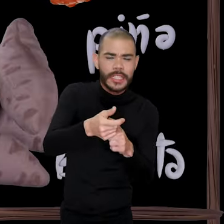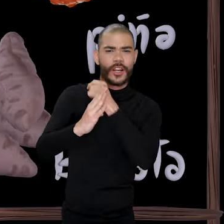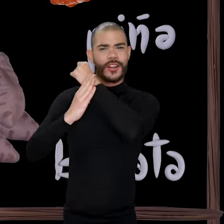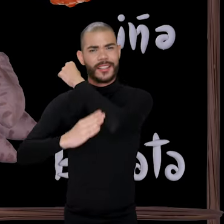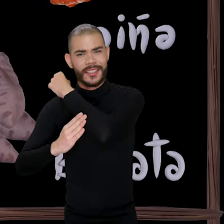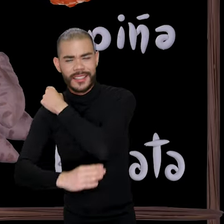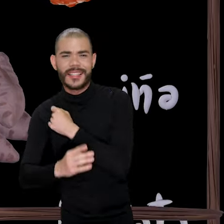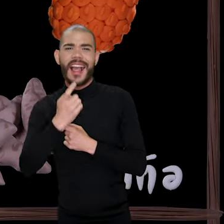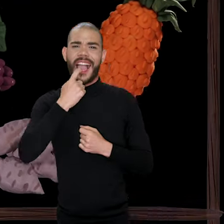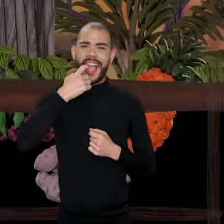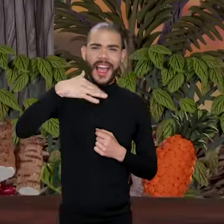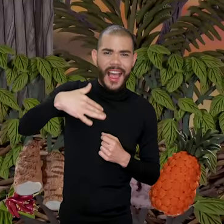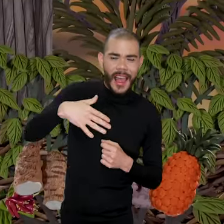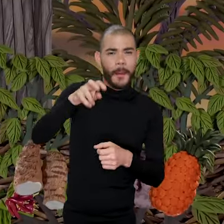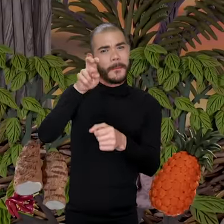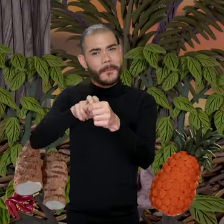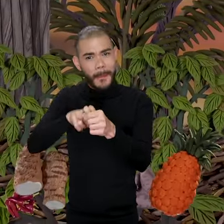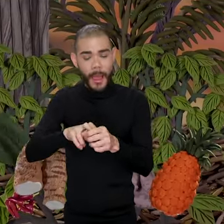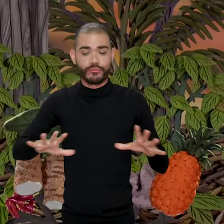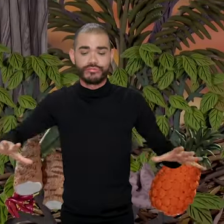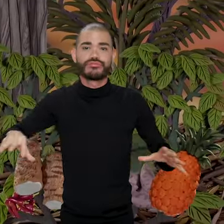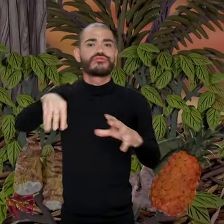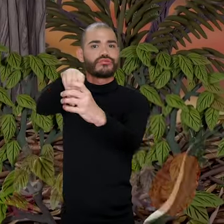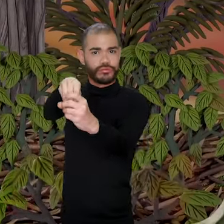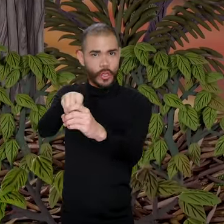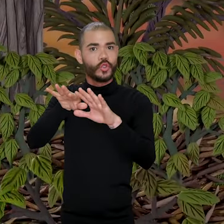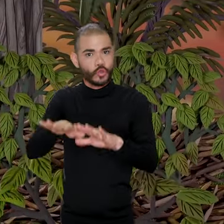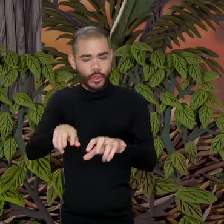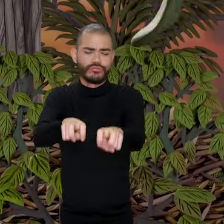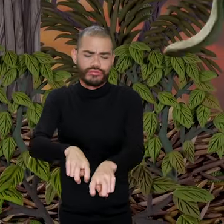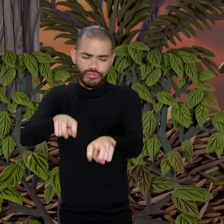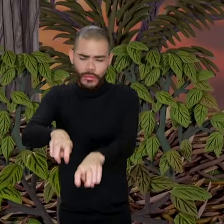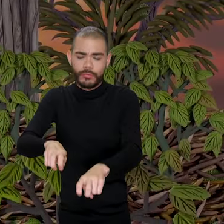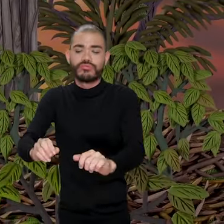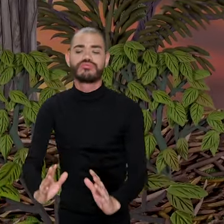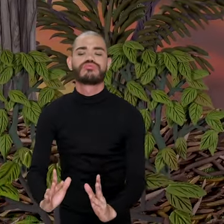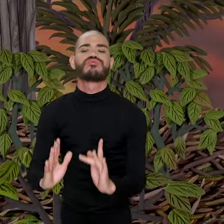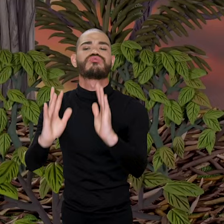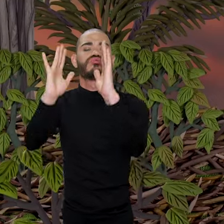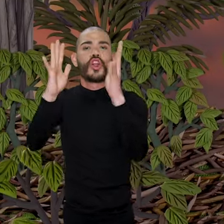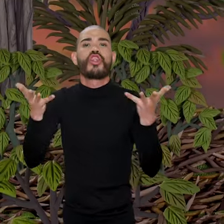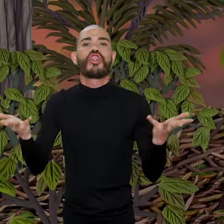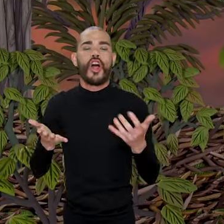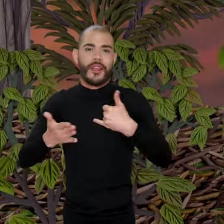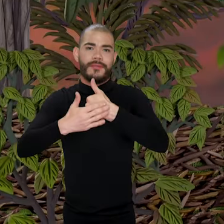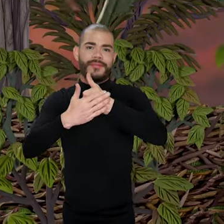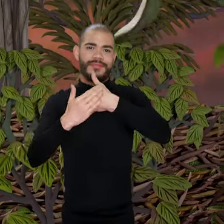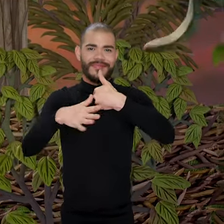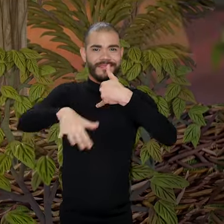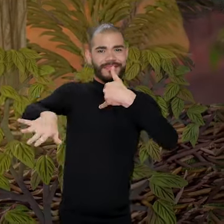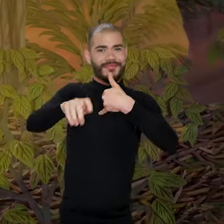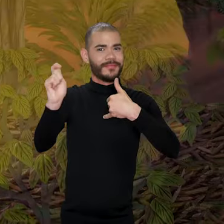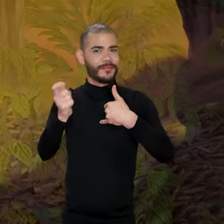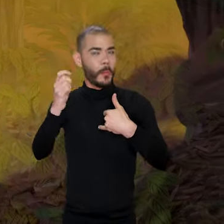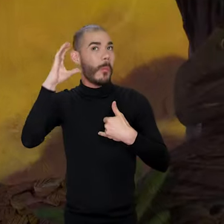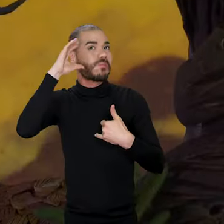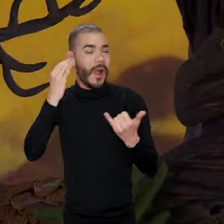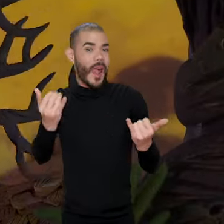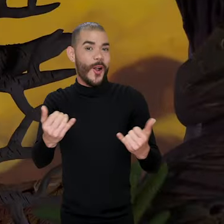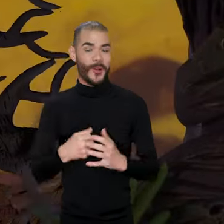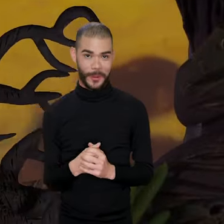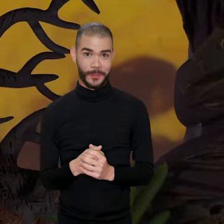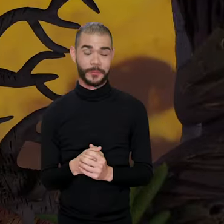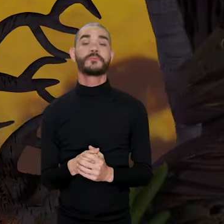ají, patata, forman parte de los cultivos o conucos indígenas de la Orinoquía en la actualidad. Conucos que se